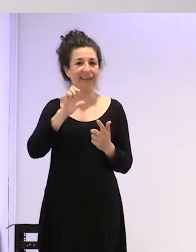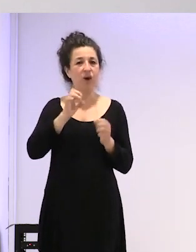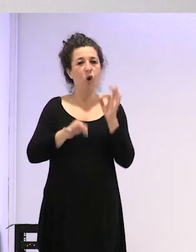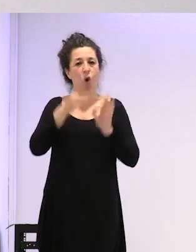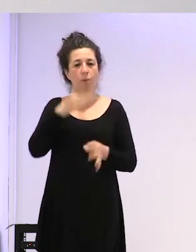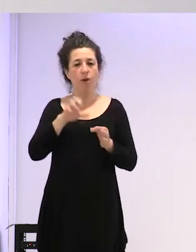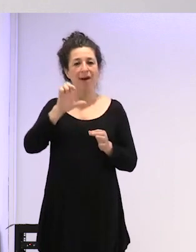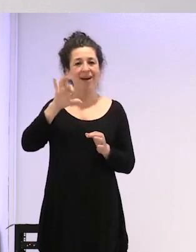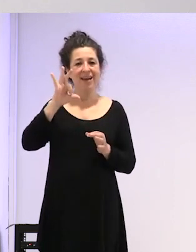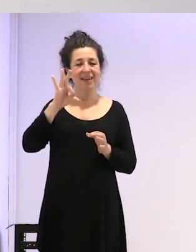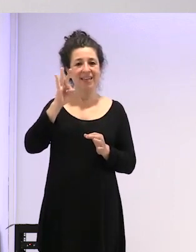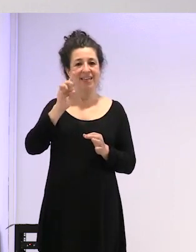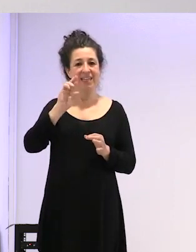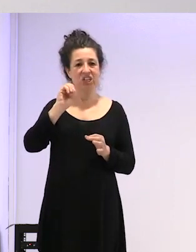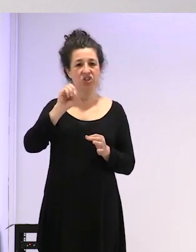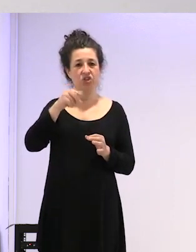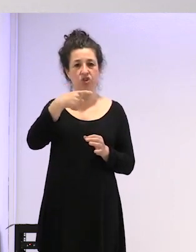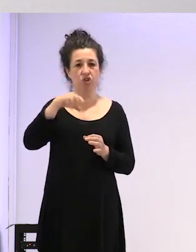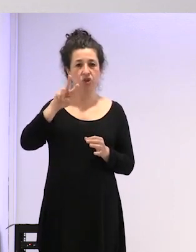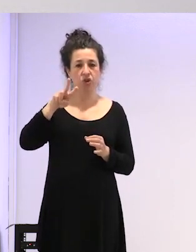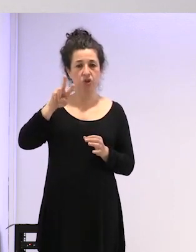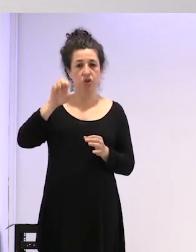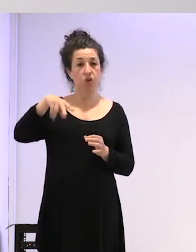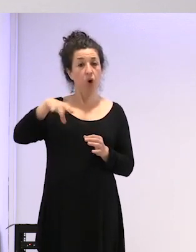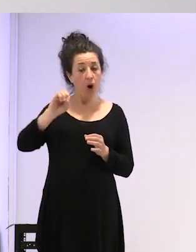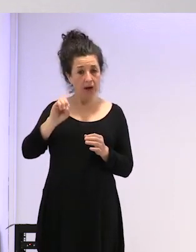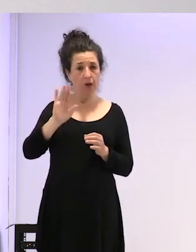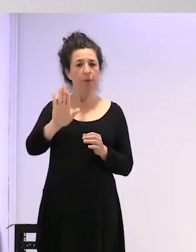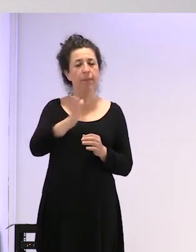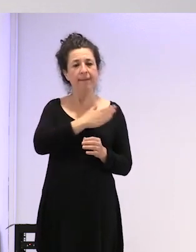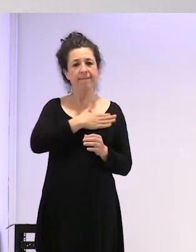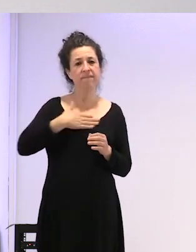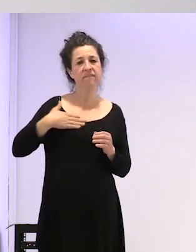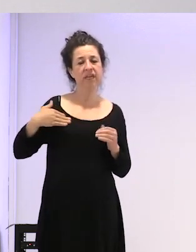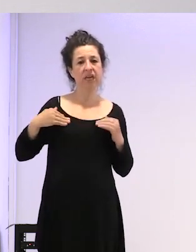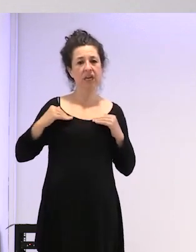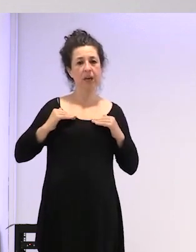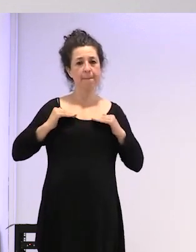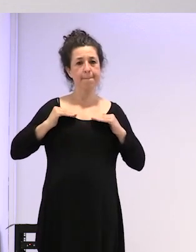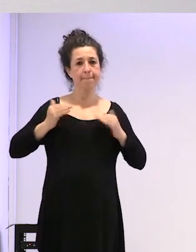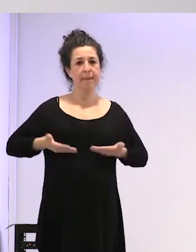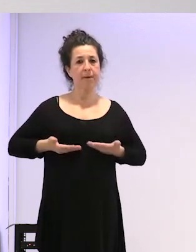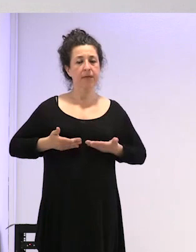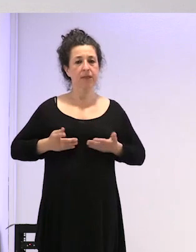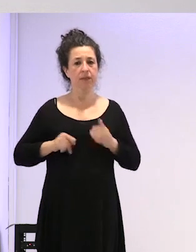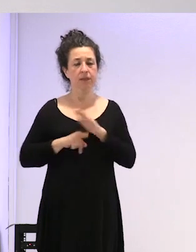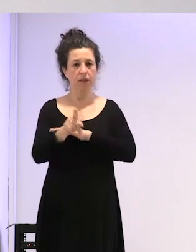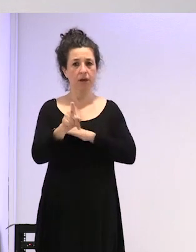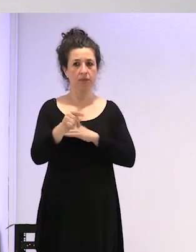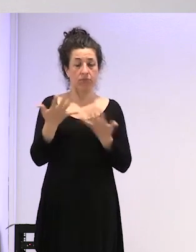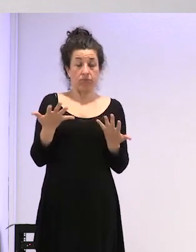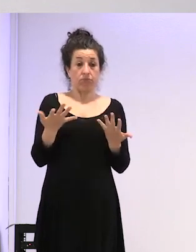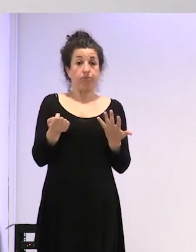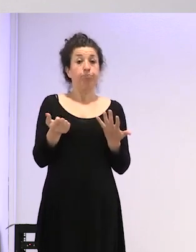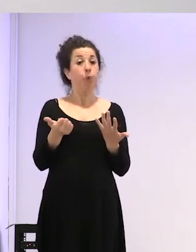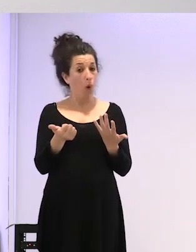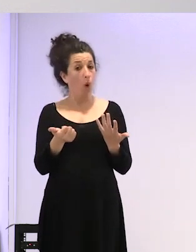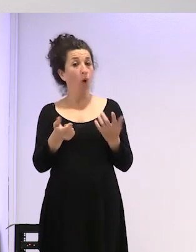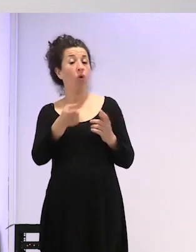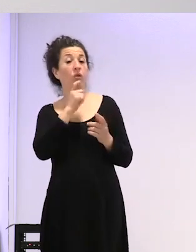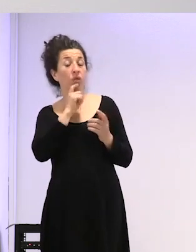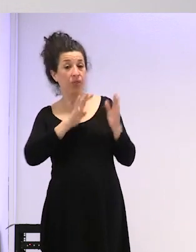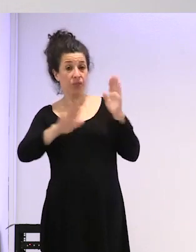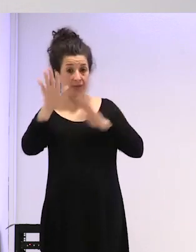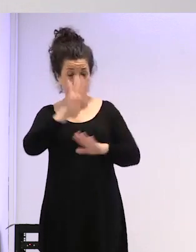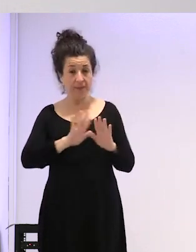ejemplo pero no quiere que se le desarrollen las mamas pues ahí lo tenemos un poco difícil aún